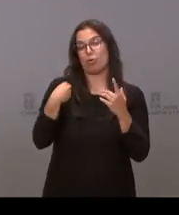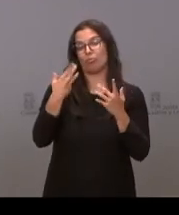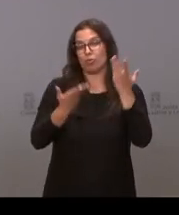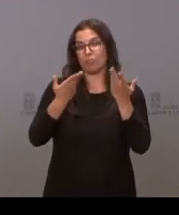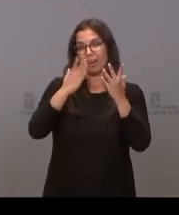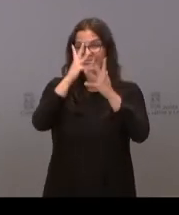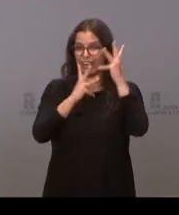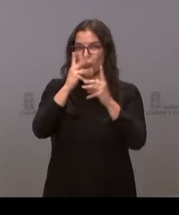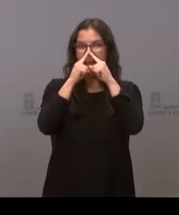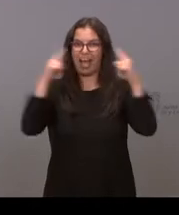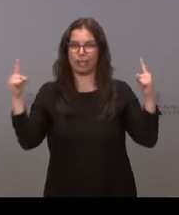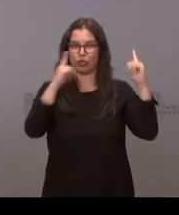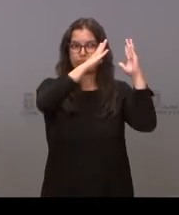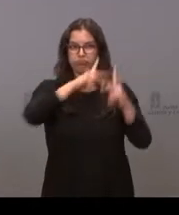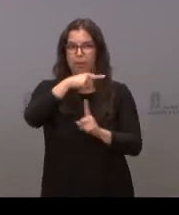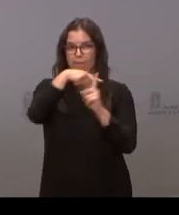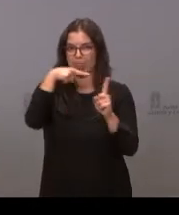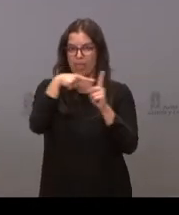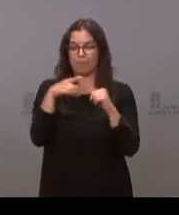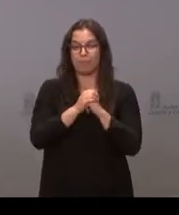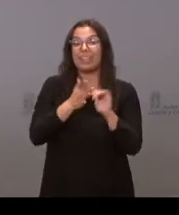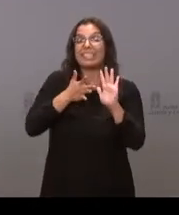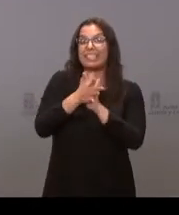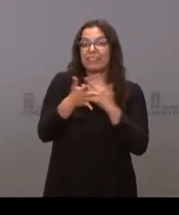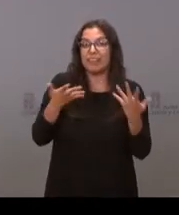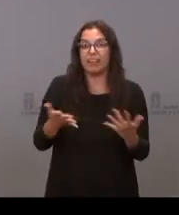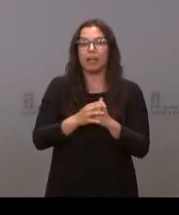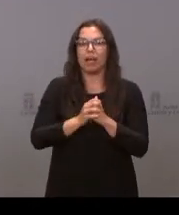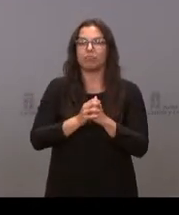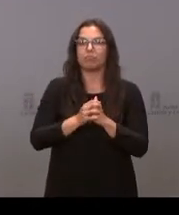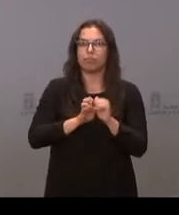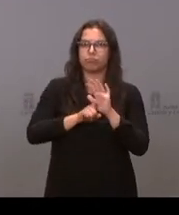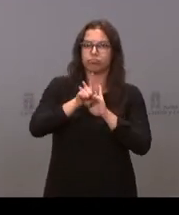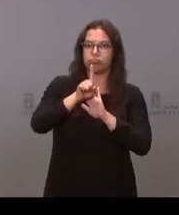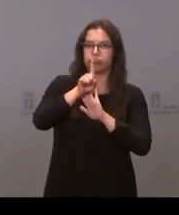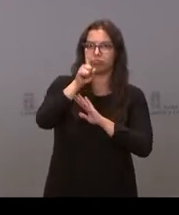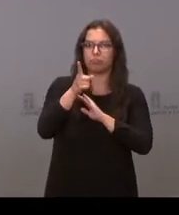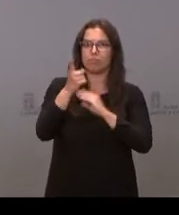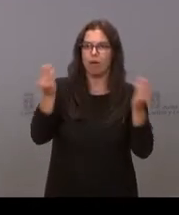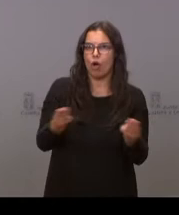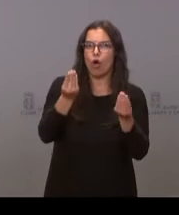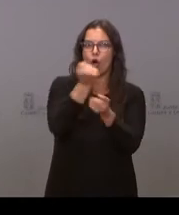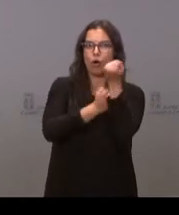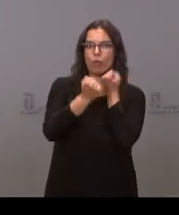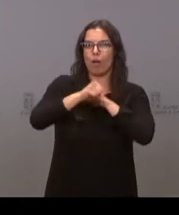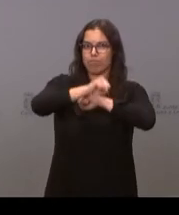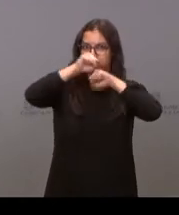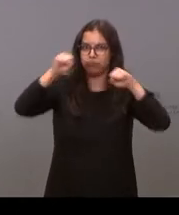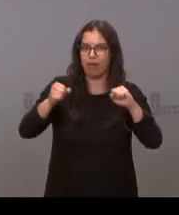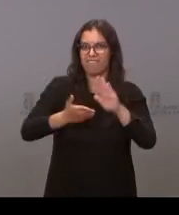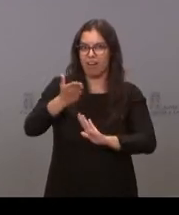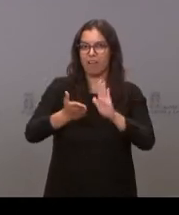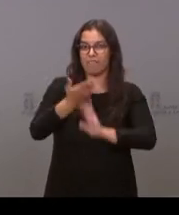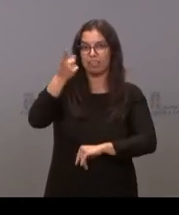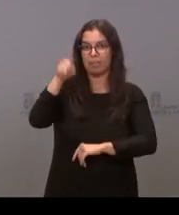Por tanto, que quiero decir con esto es que estamos afianzando y consolidando esa recuperación económica, que lo hemos visto también en los últimos